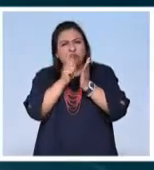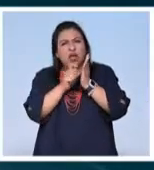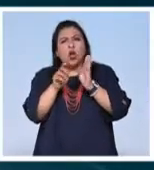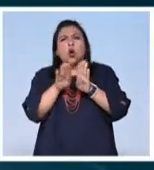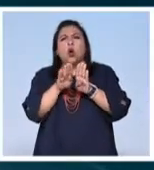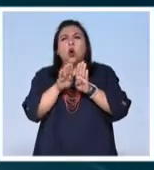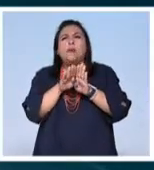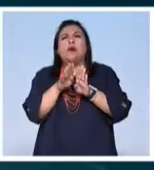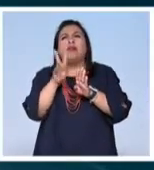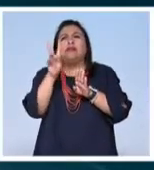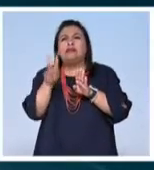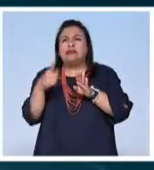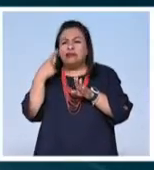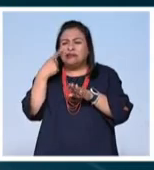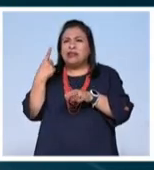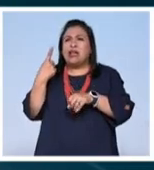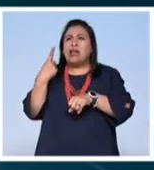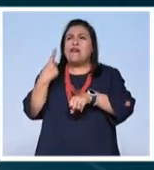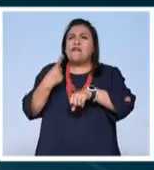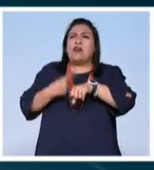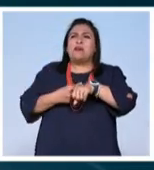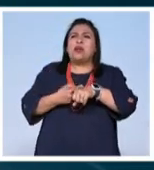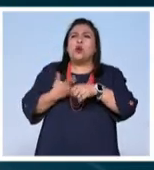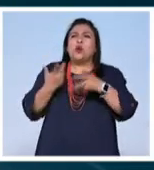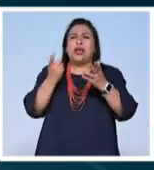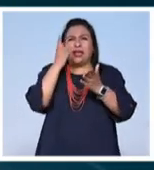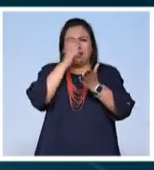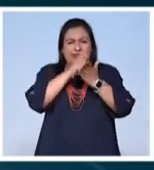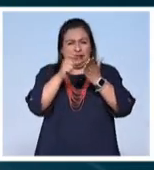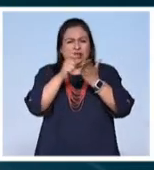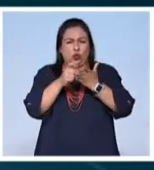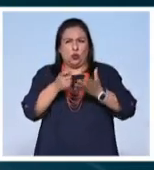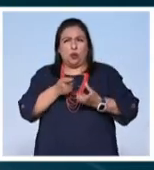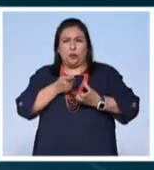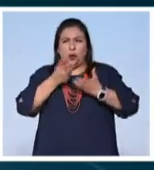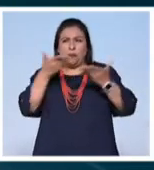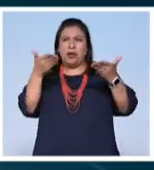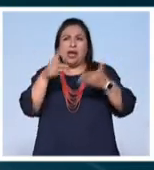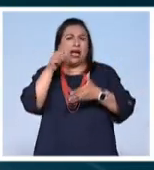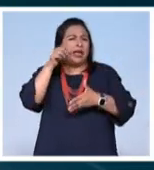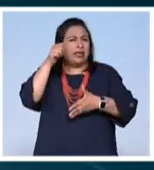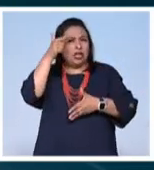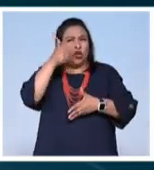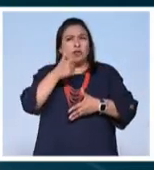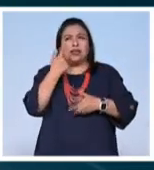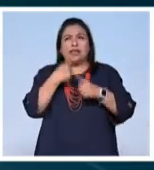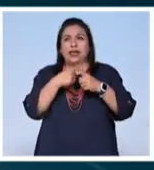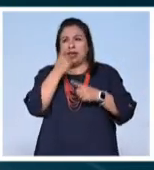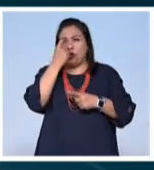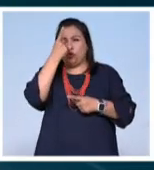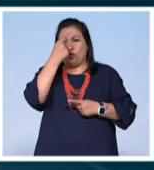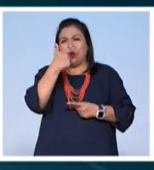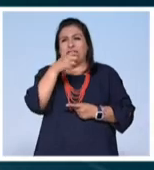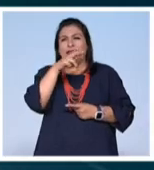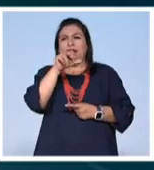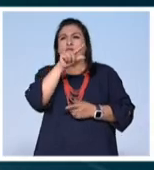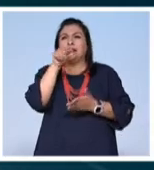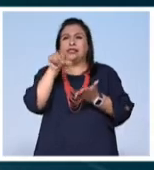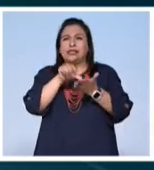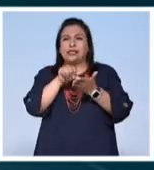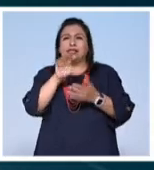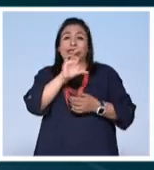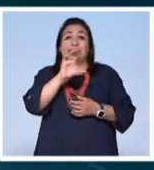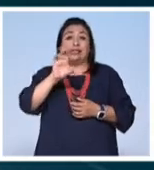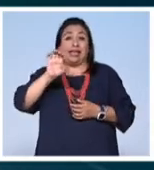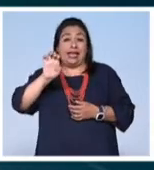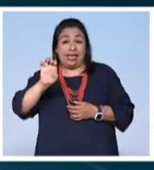camino para enfrentar la enfermedad La escritura de este poemario presentado anoche por el autor Granadino en el Centro Cultural de